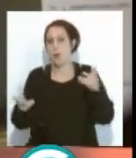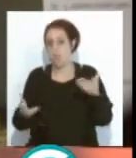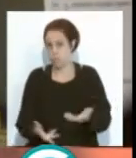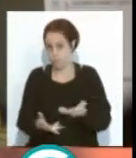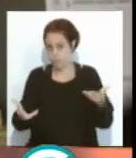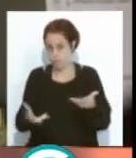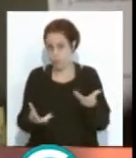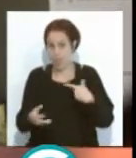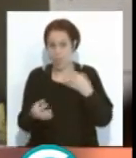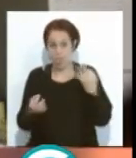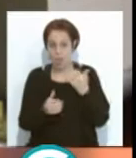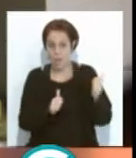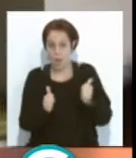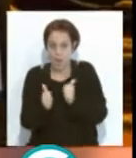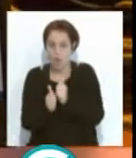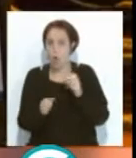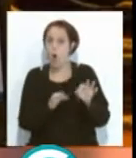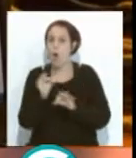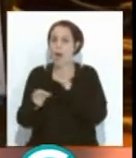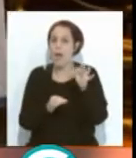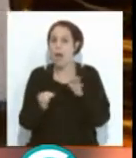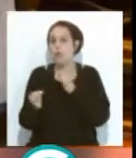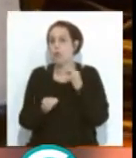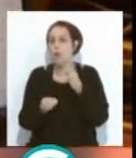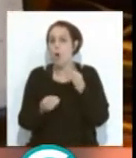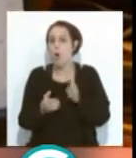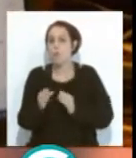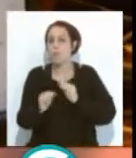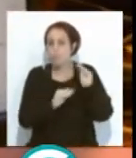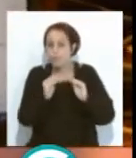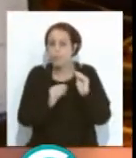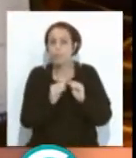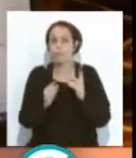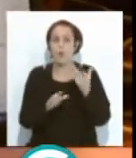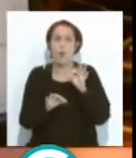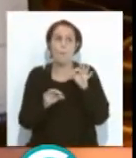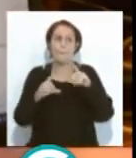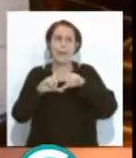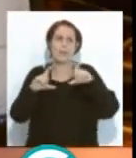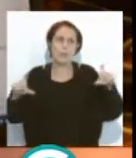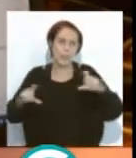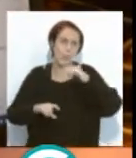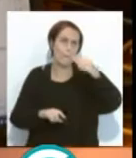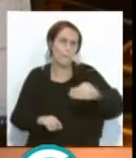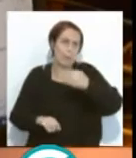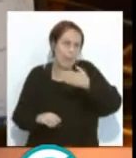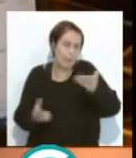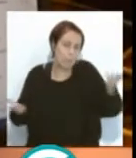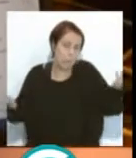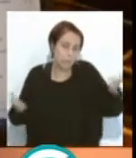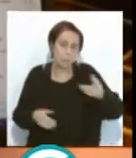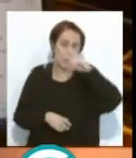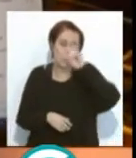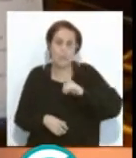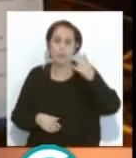Lógicamente tiene que ir acompañado de un órgano consultivo o llamémosle un patronato en o lo que sea, que